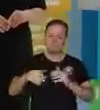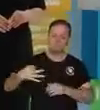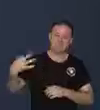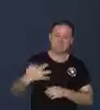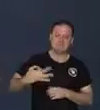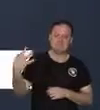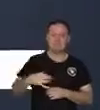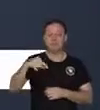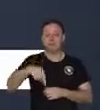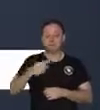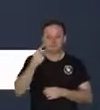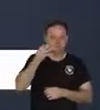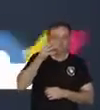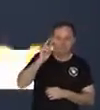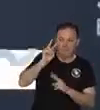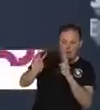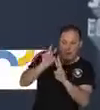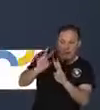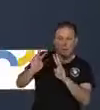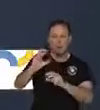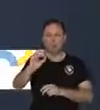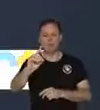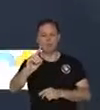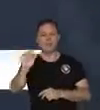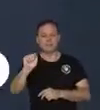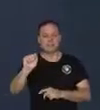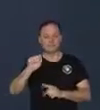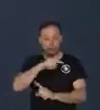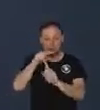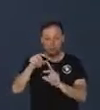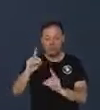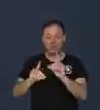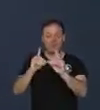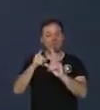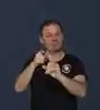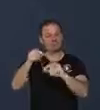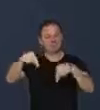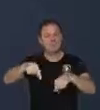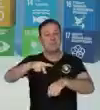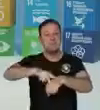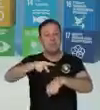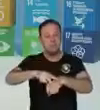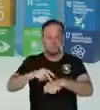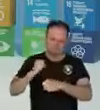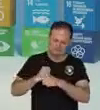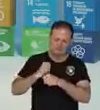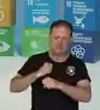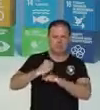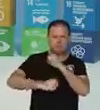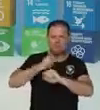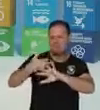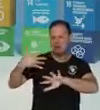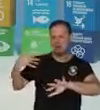donde estamos siendo testigos de las mejores iniciativas de desarrollo sostenible en el Paraguay. Porque al reconocer este trabajo que realizan las